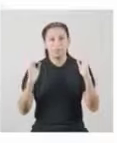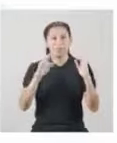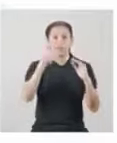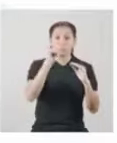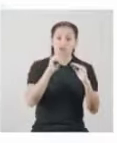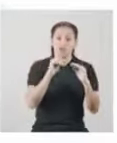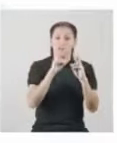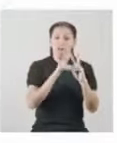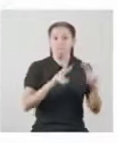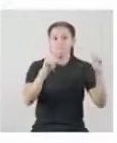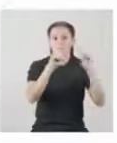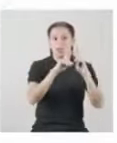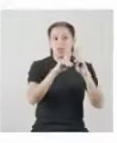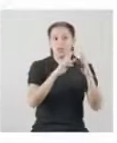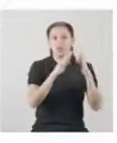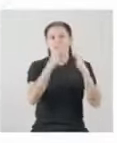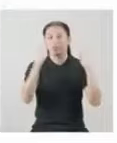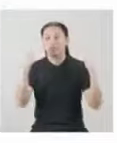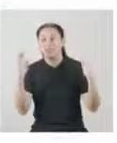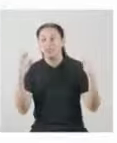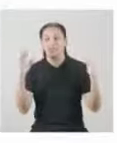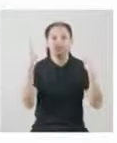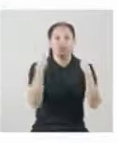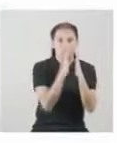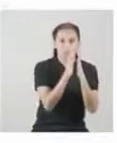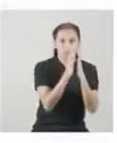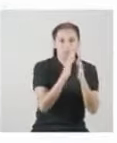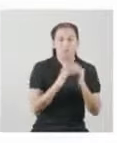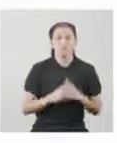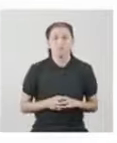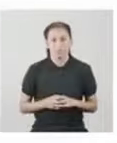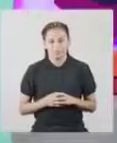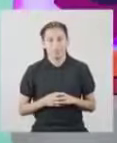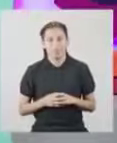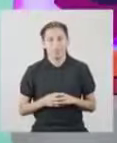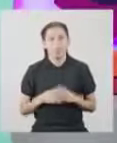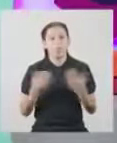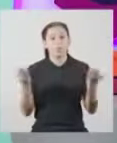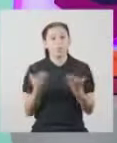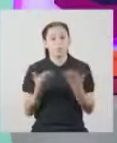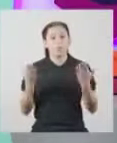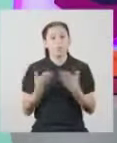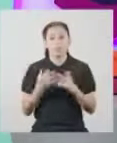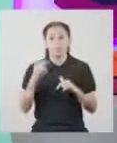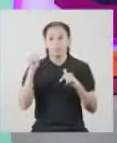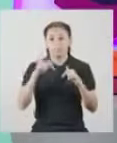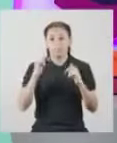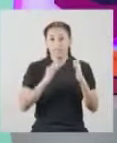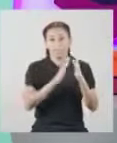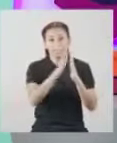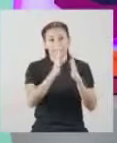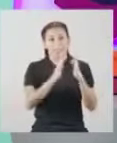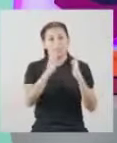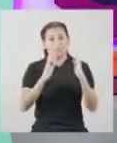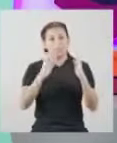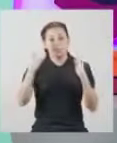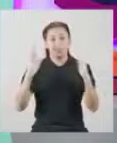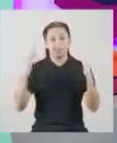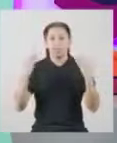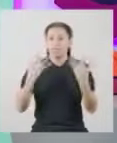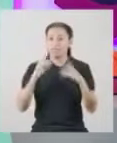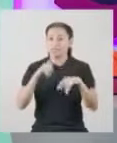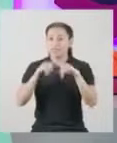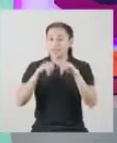decir, no valora qué tan dispersos o próximos estén los datos intermedios En consecuencia, esta medida puede